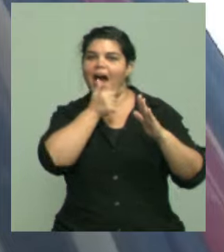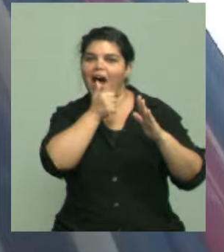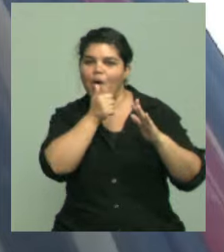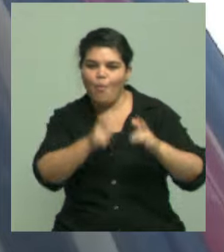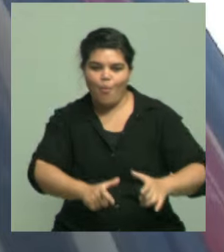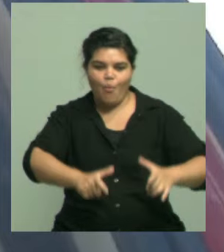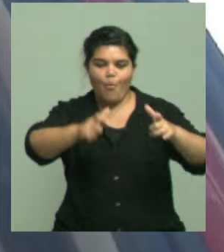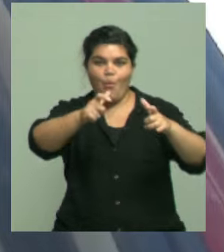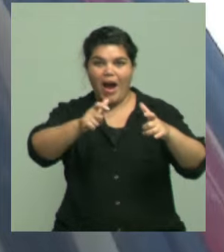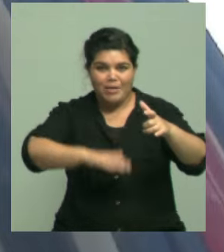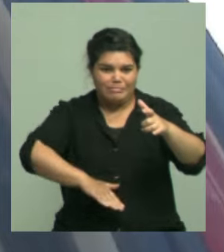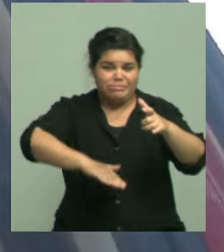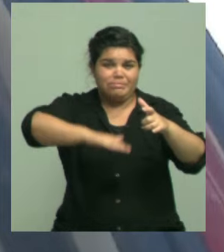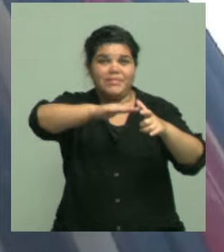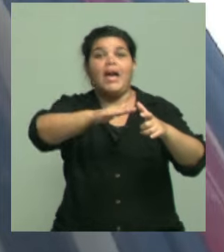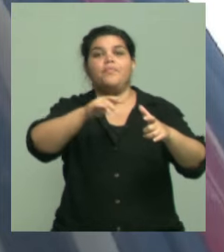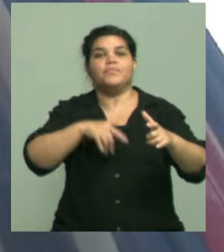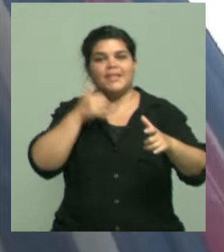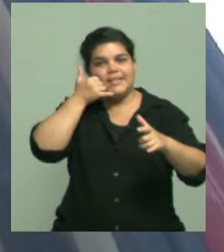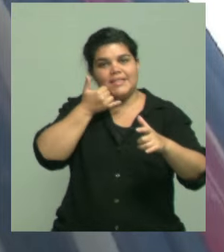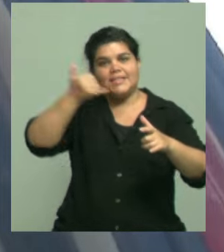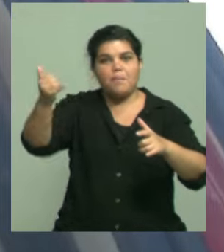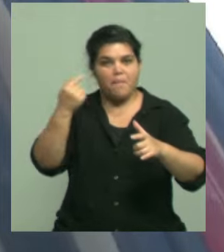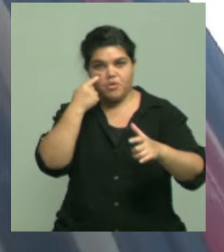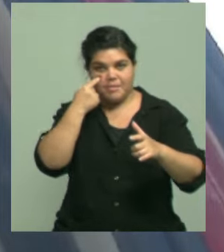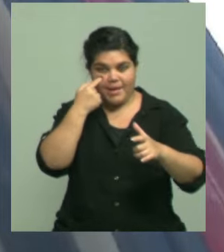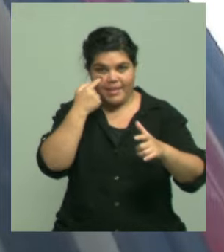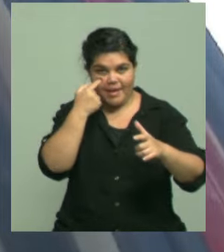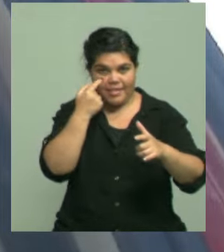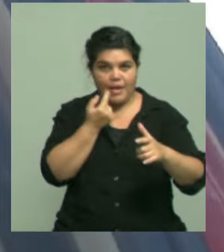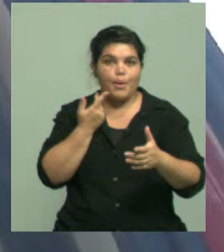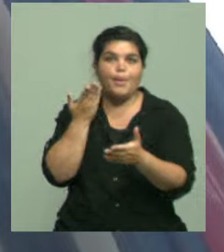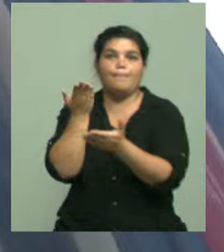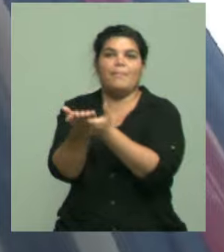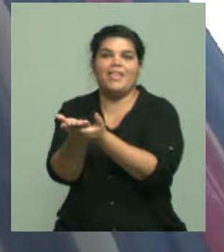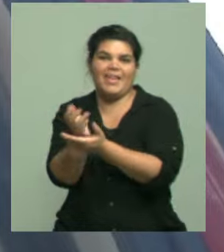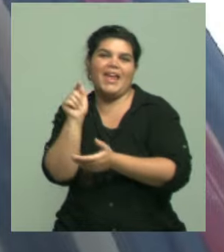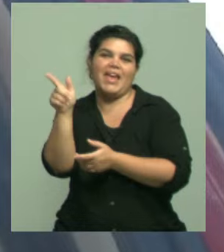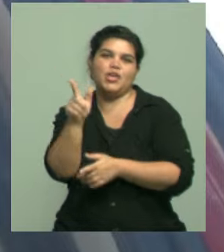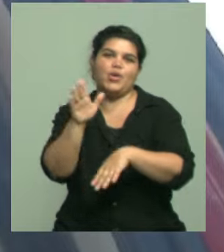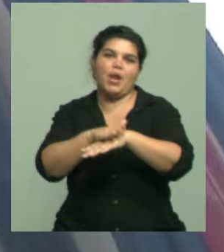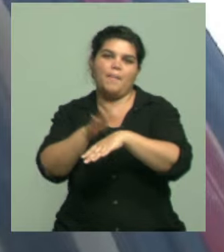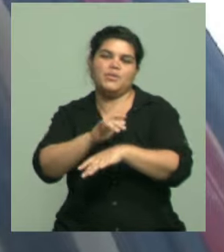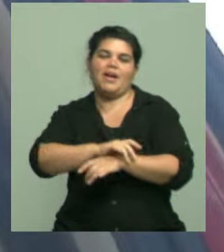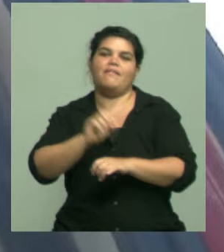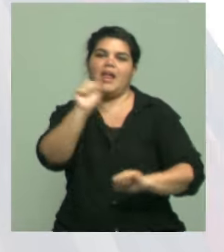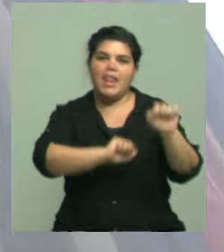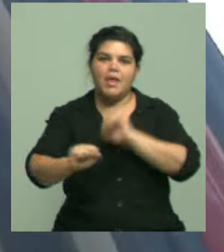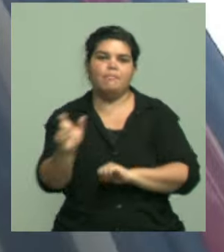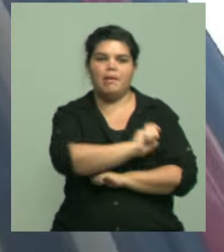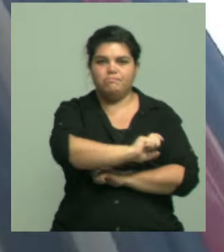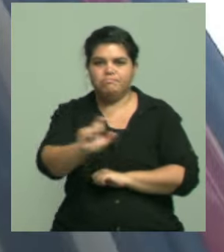hay que llamar a las autoridades municipales que correspondan para que hagan el saneamiento correspondiente.